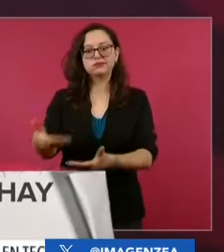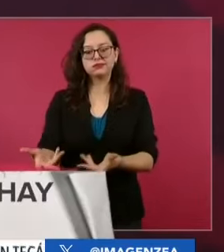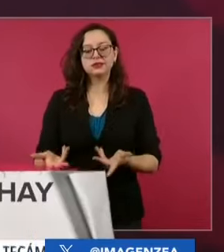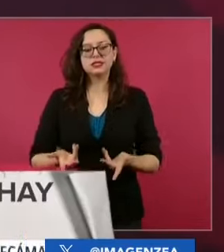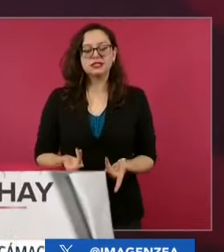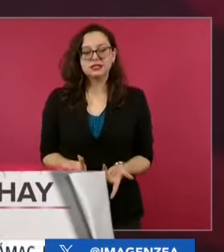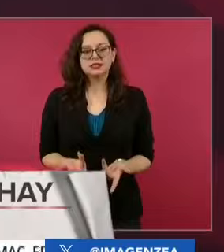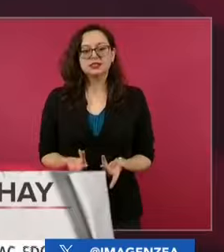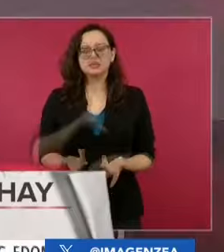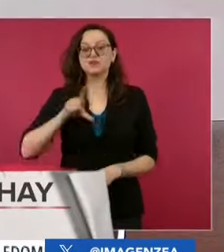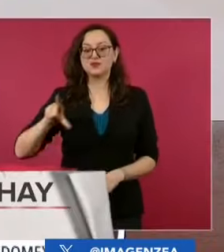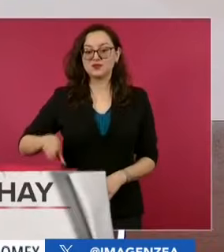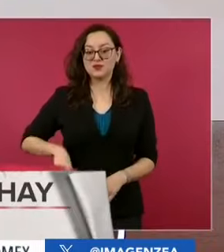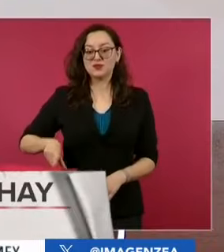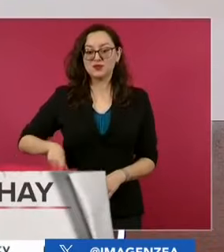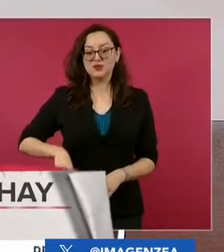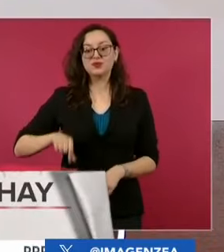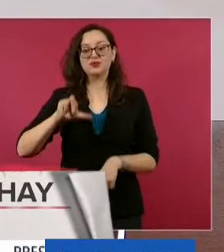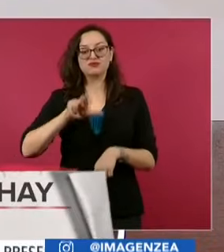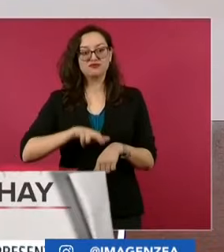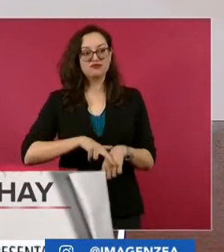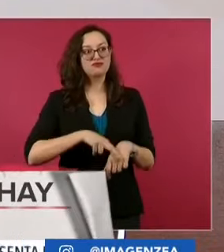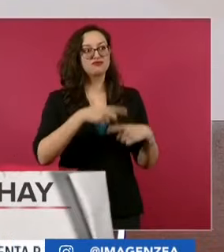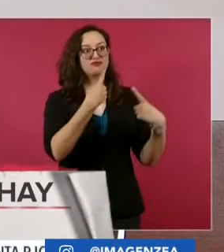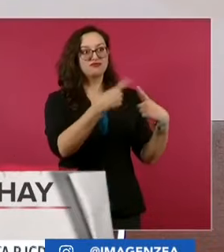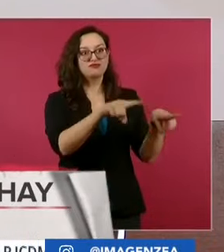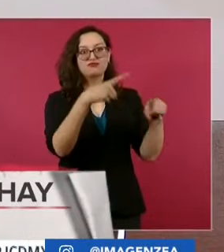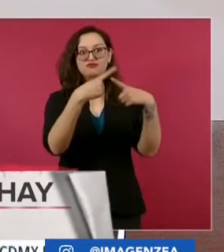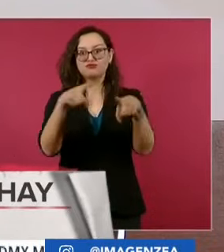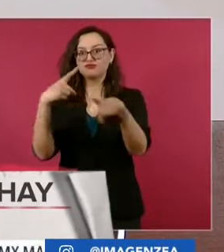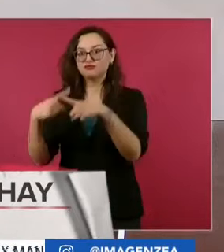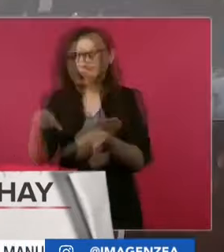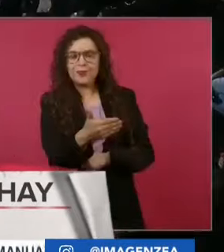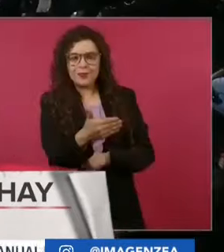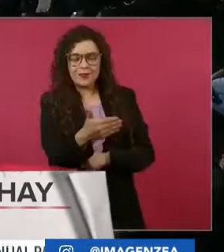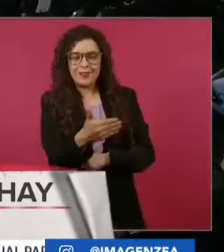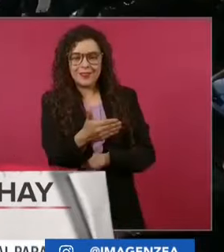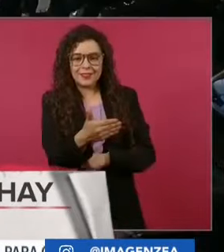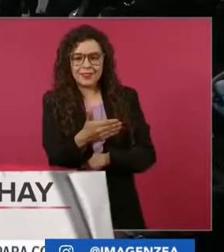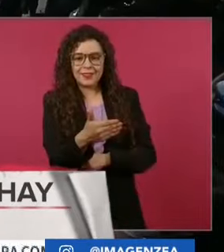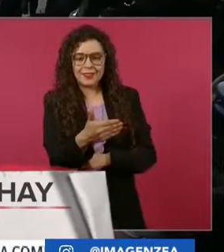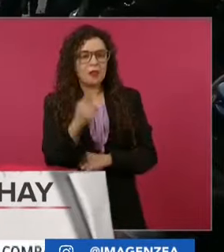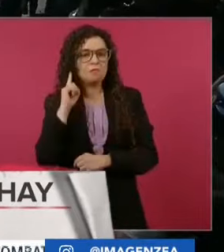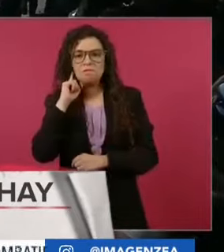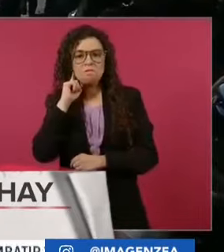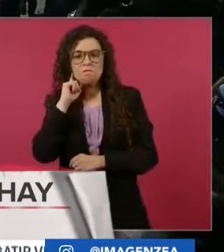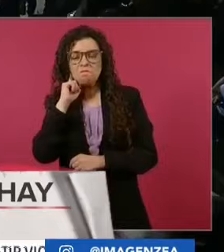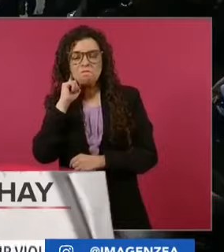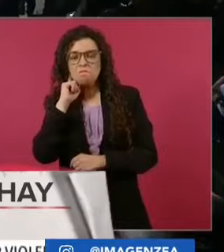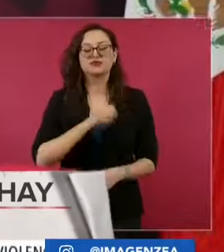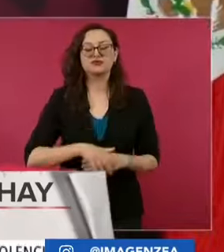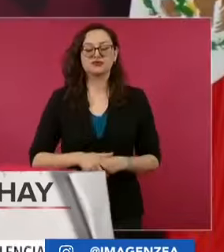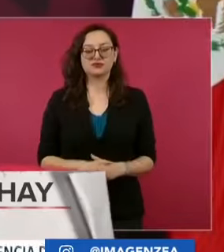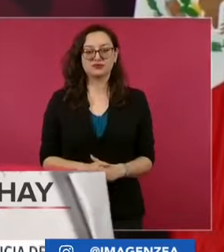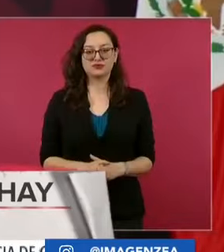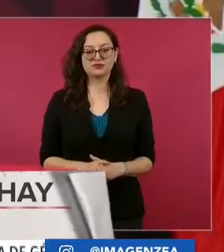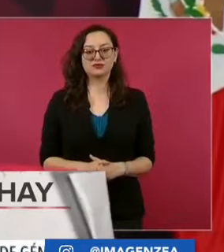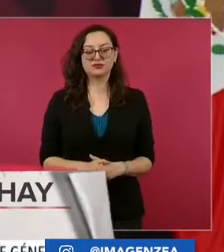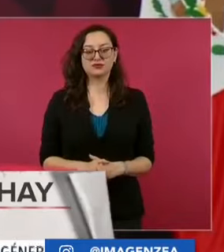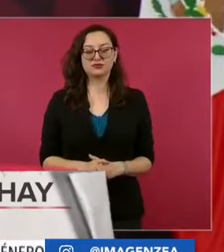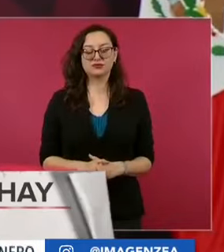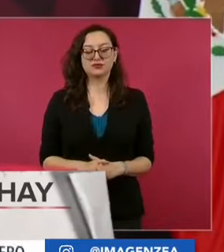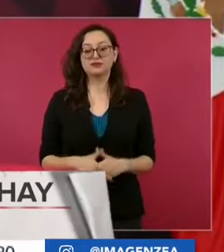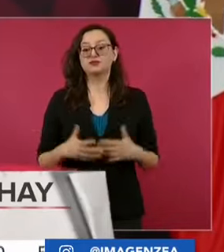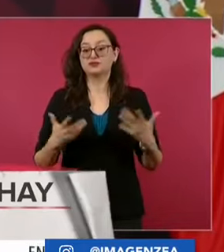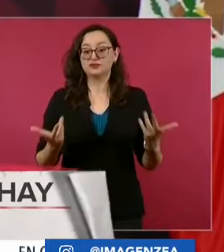cree que haya un mayor impacto. Hizo hincapié en que el buen capital será clave para beneficiar a los mercados y aseguró que el presidente